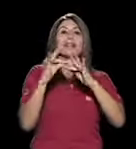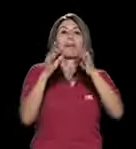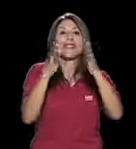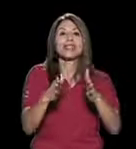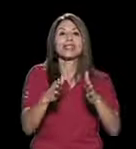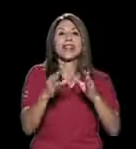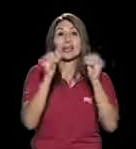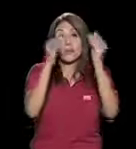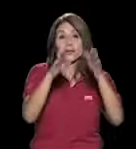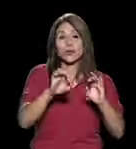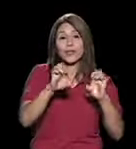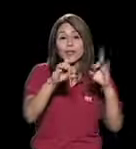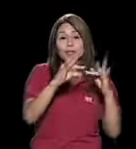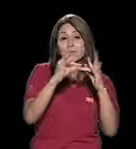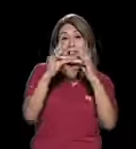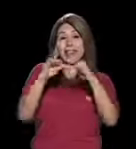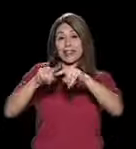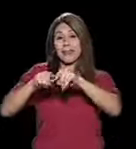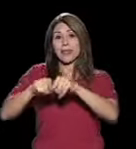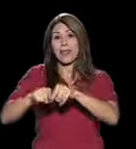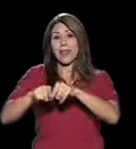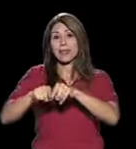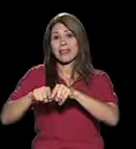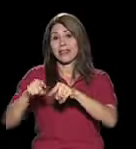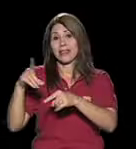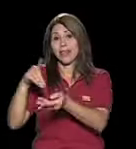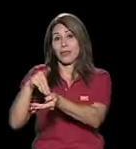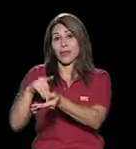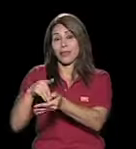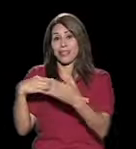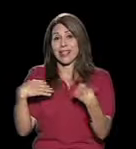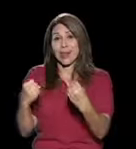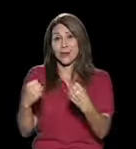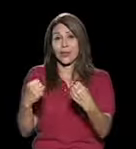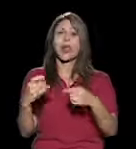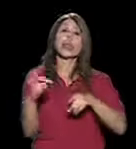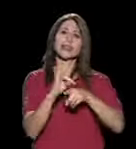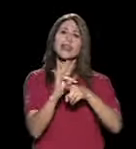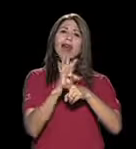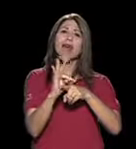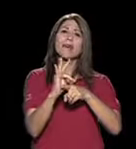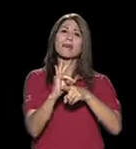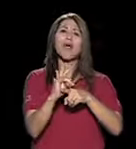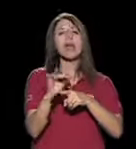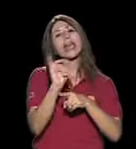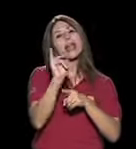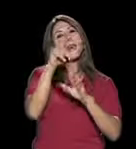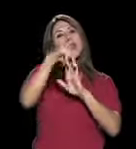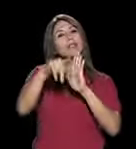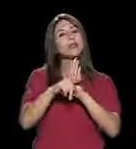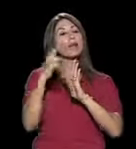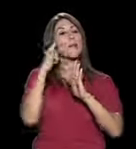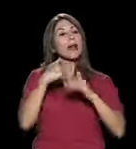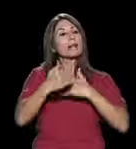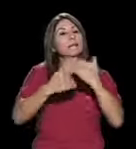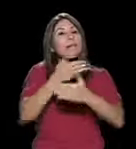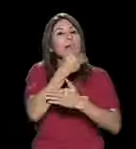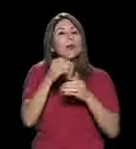especialistas de la educación especial y de la salud. Las terapias como una forma de alcanzar mejores oportunidades era una de sus